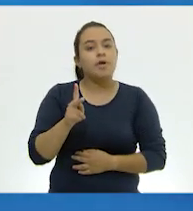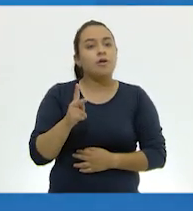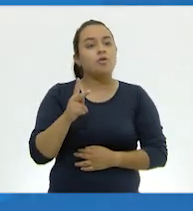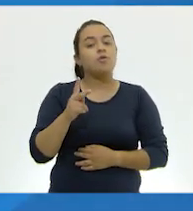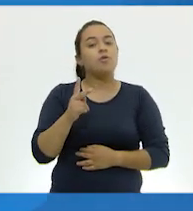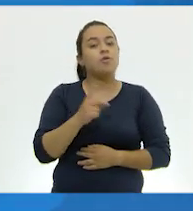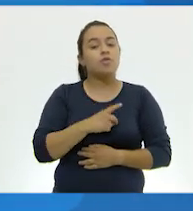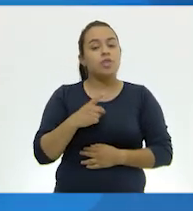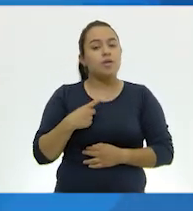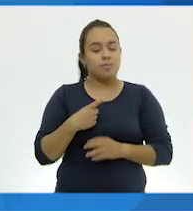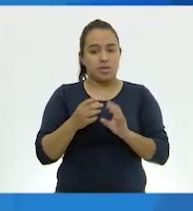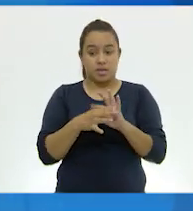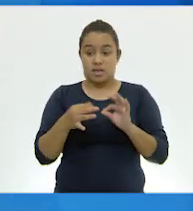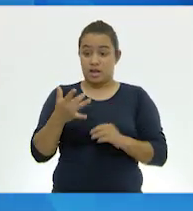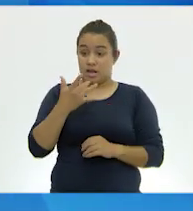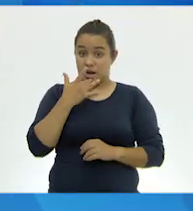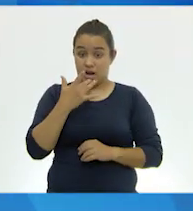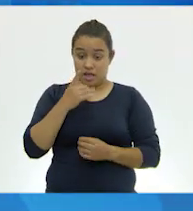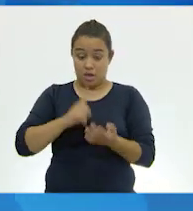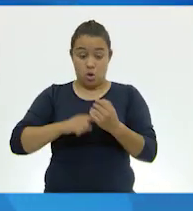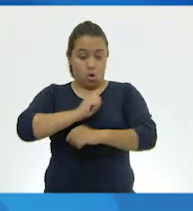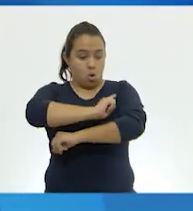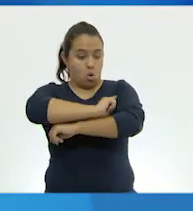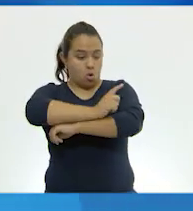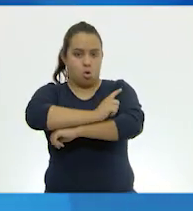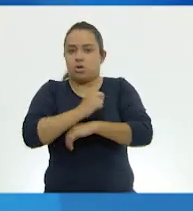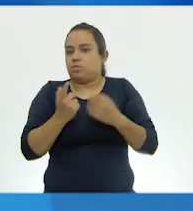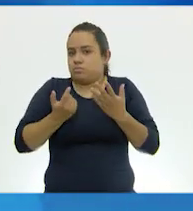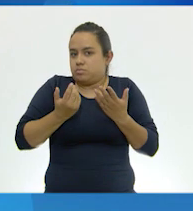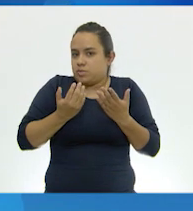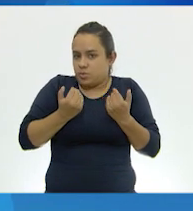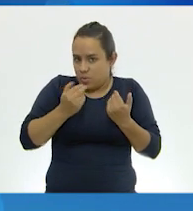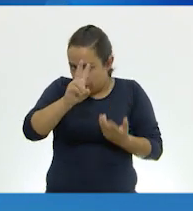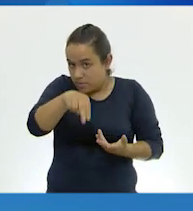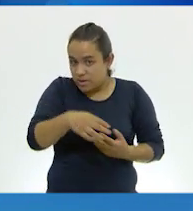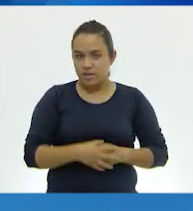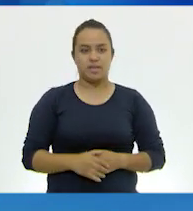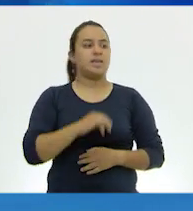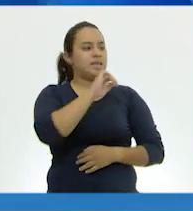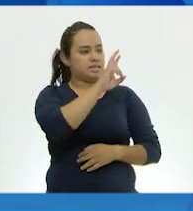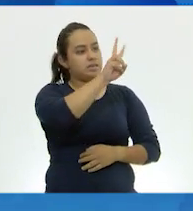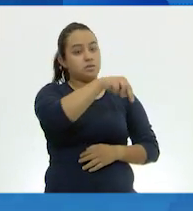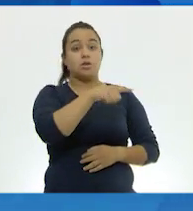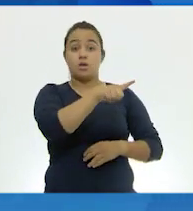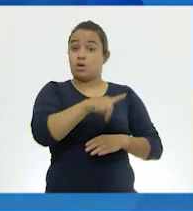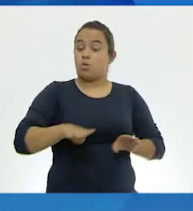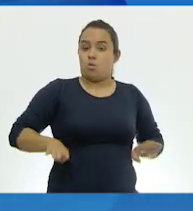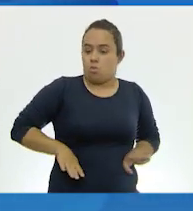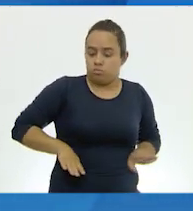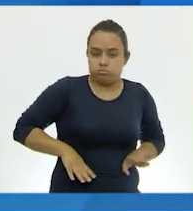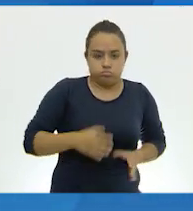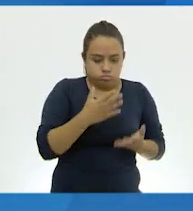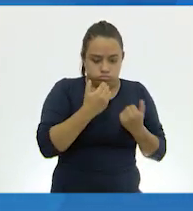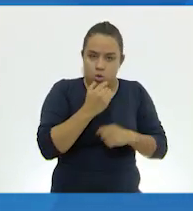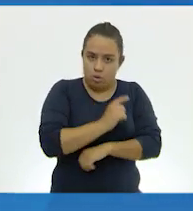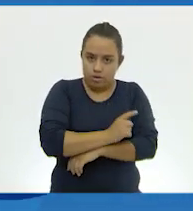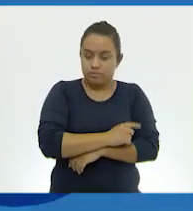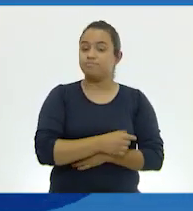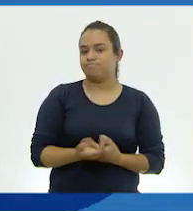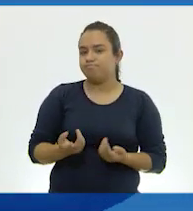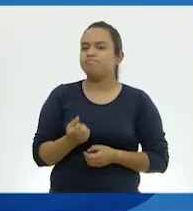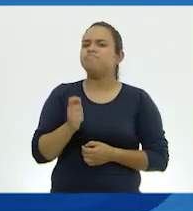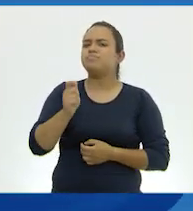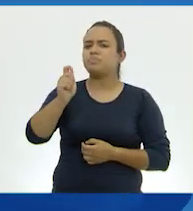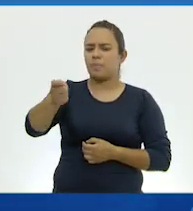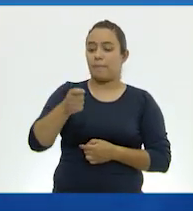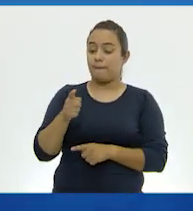es que dijimos que las ranas no tienen cola, ¿cierto? Exactamente. Es una de sus características principales. Entonces, eso significa